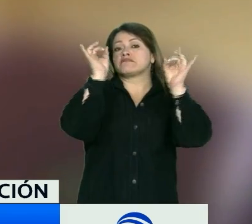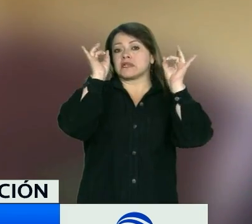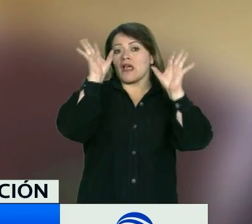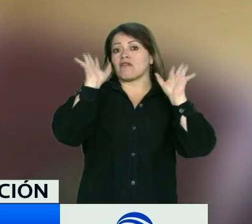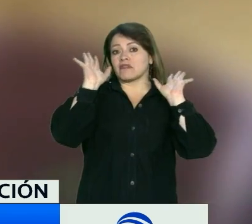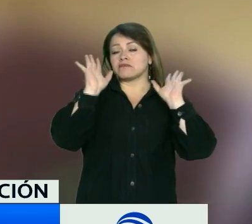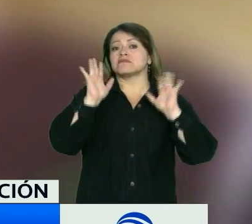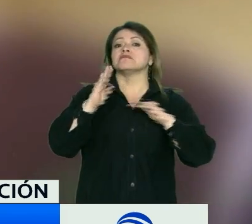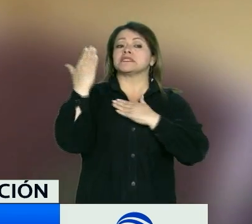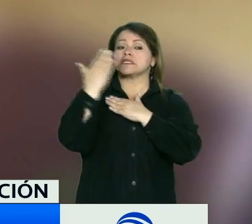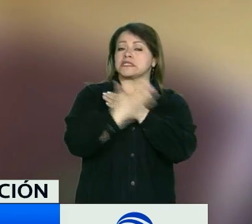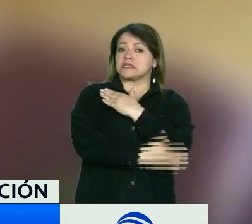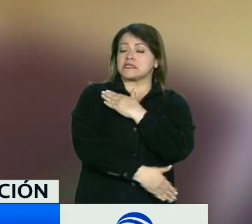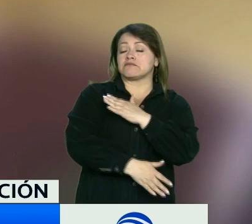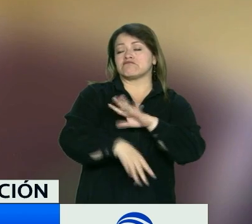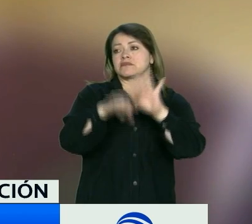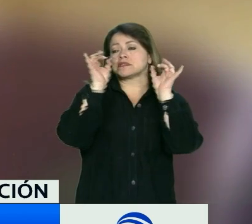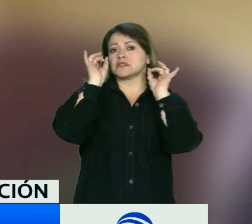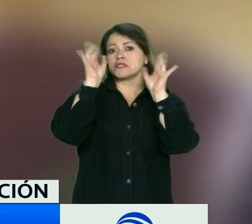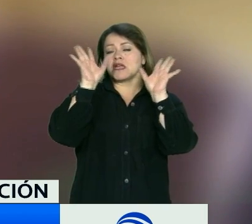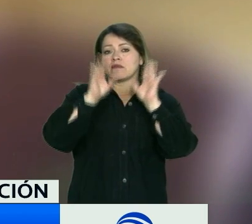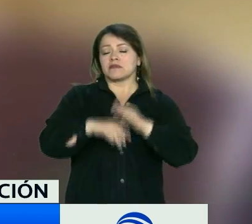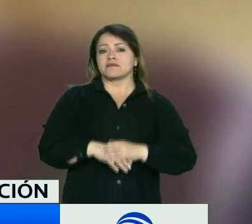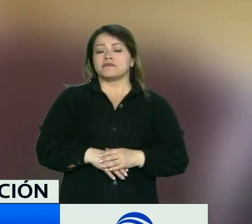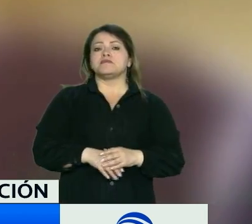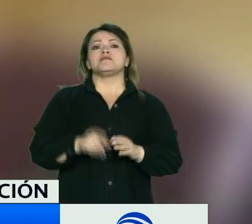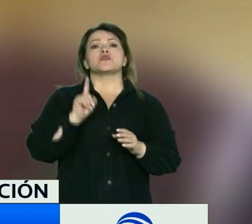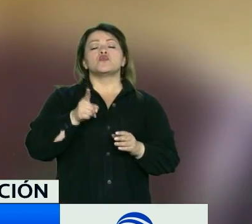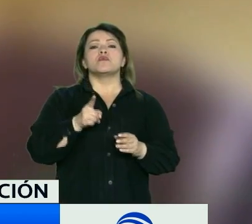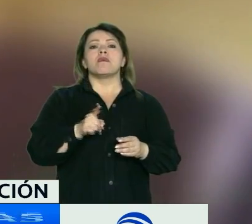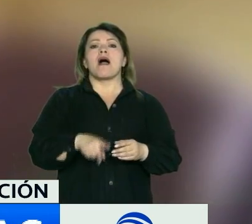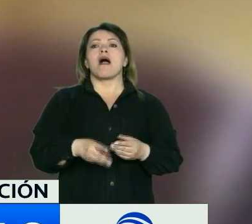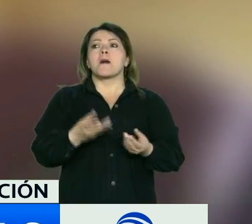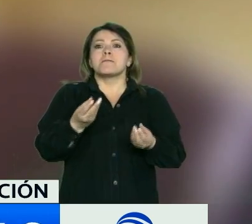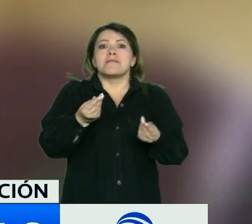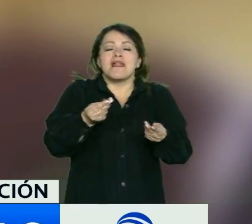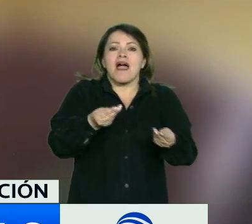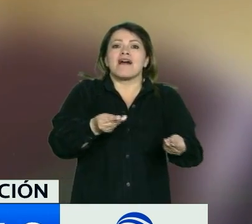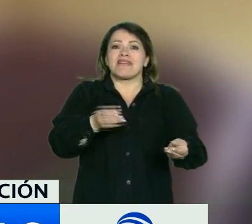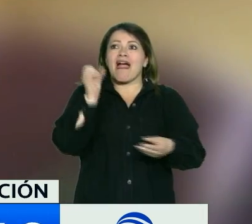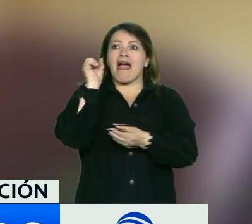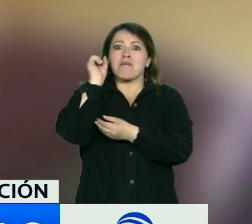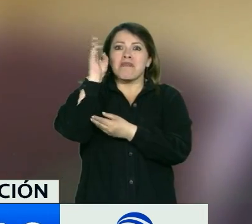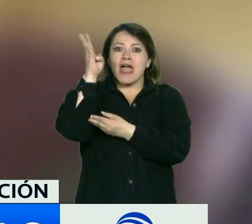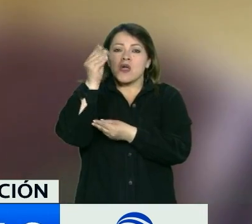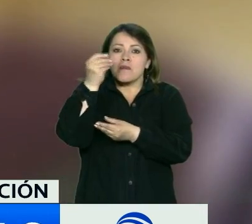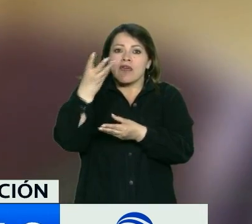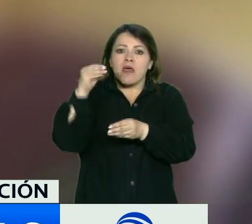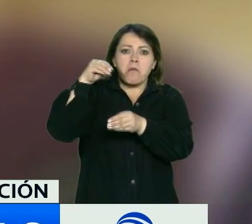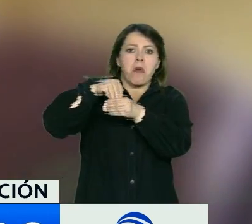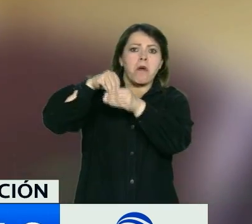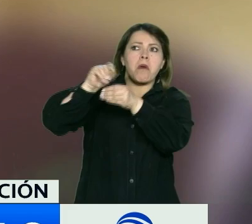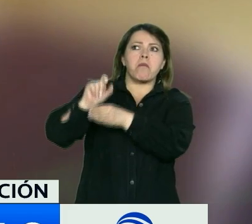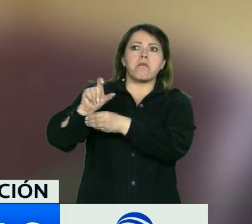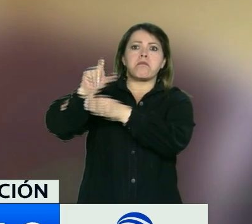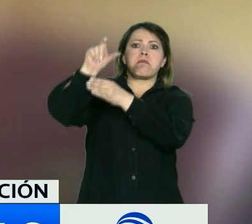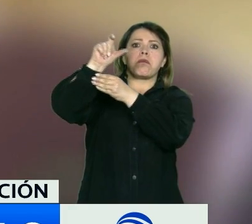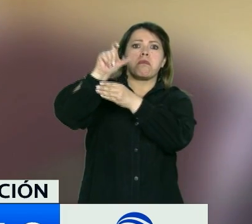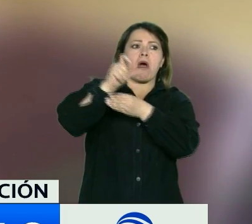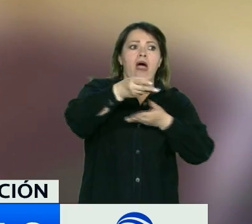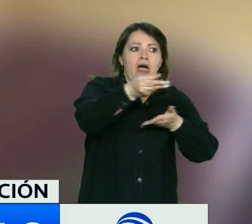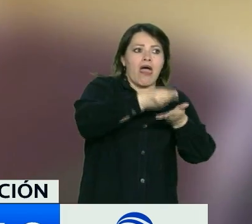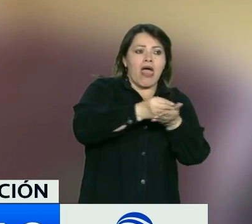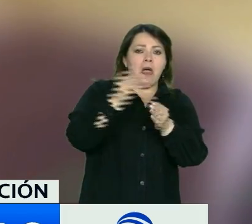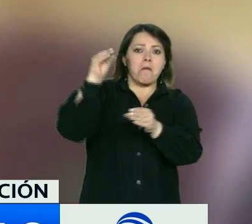caso sería una falta gravísima por haber cometido conductas que están tipificadas dentro del Código